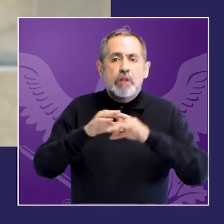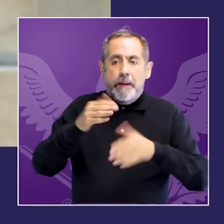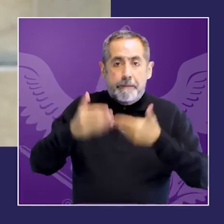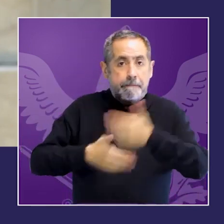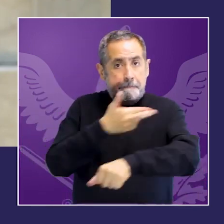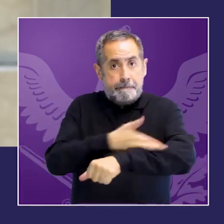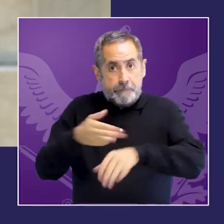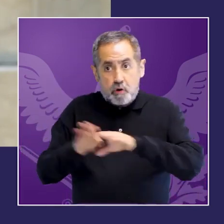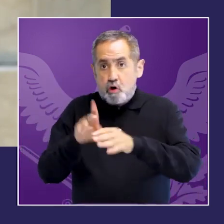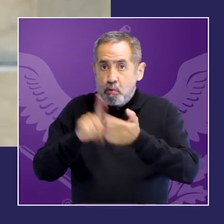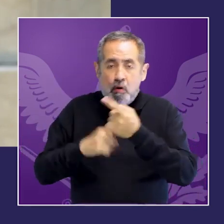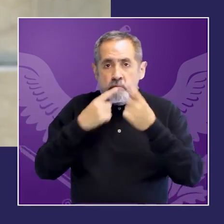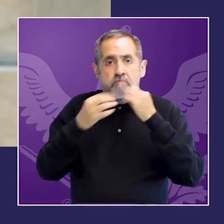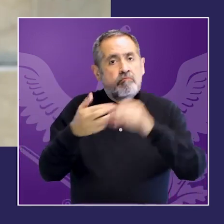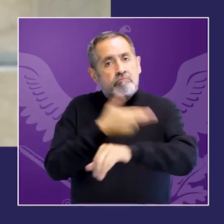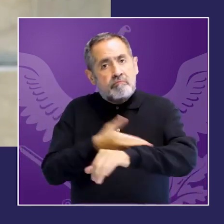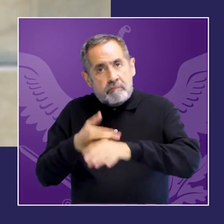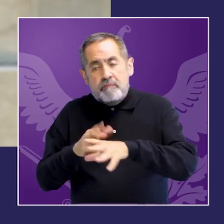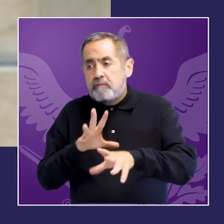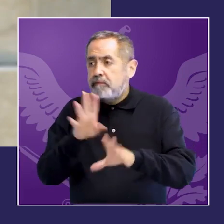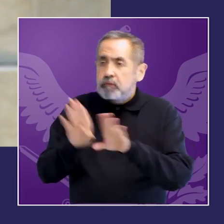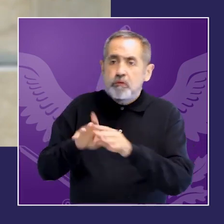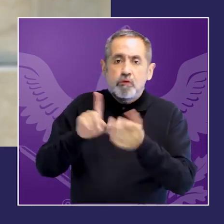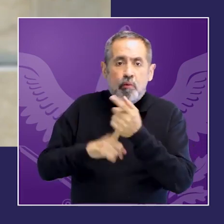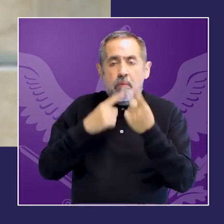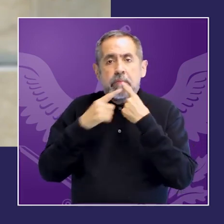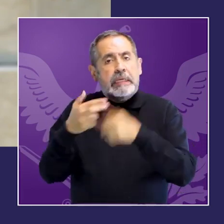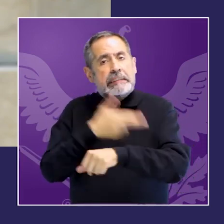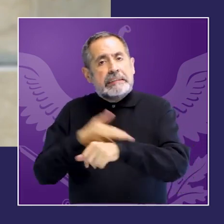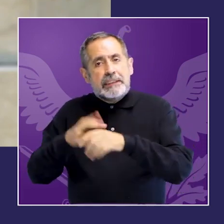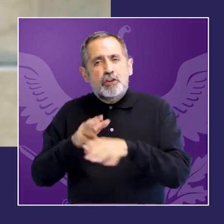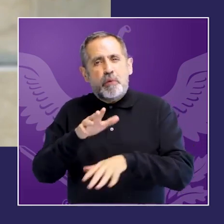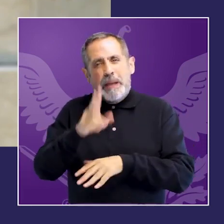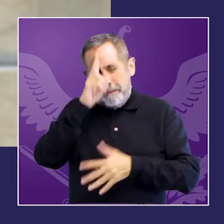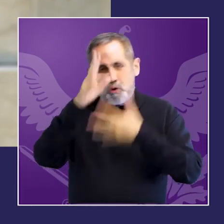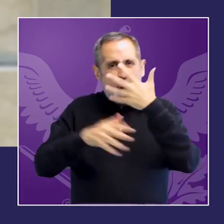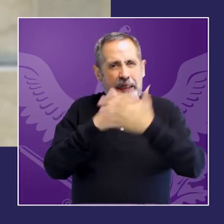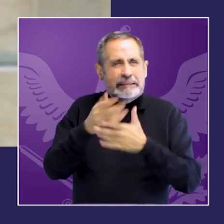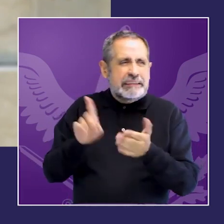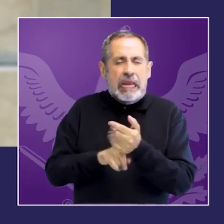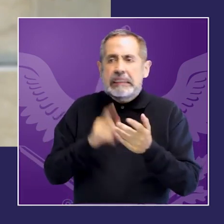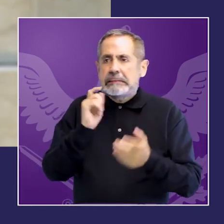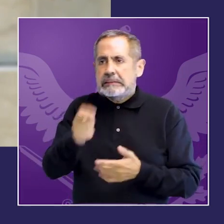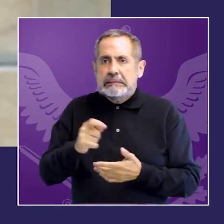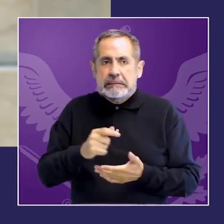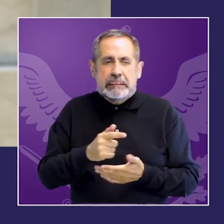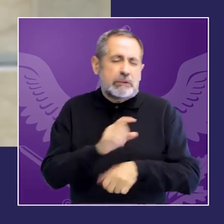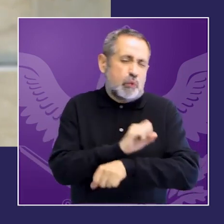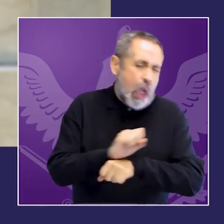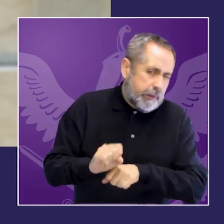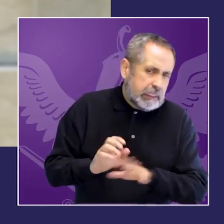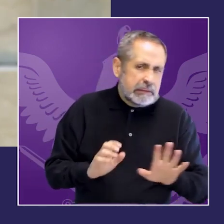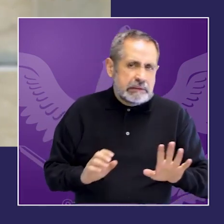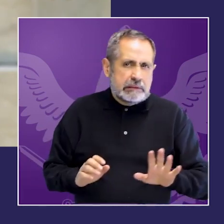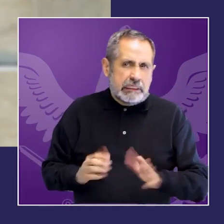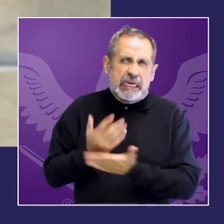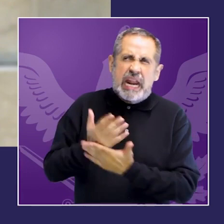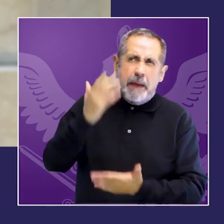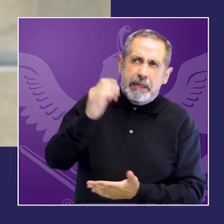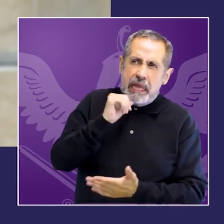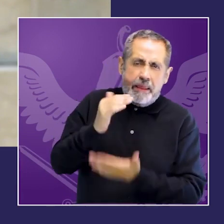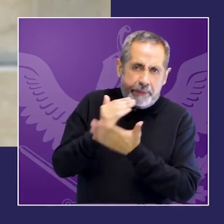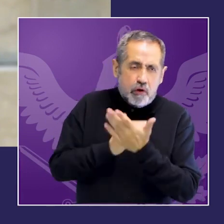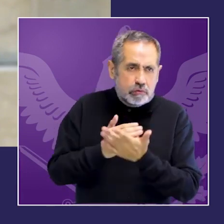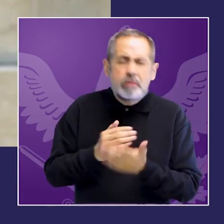los procesos digamos frente a situaciones de violencias menos graves